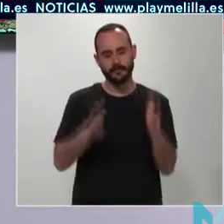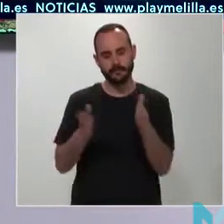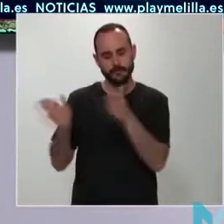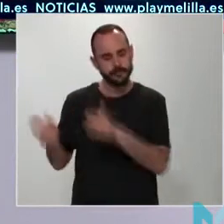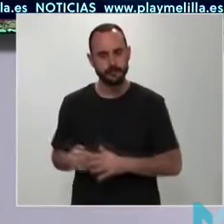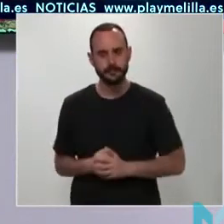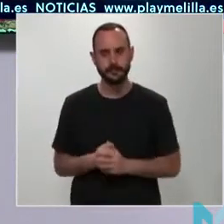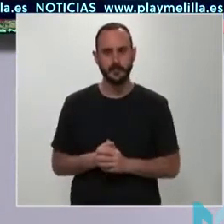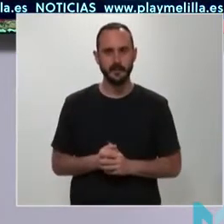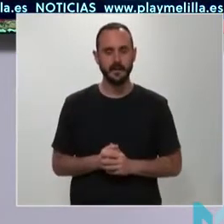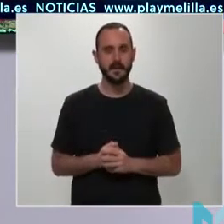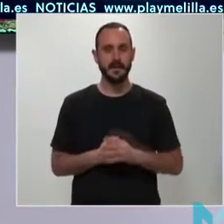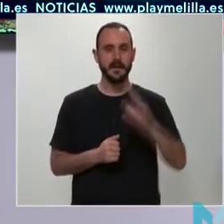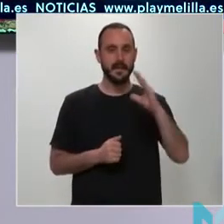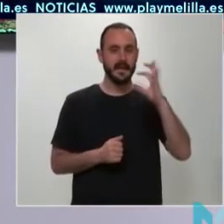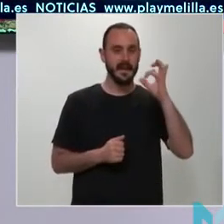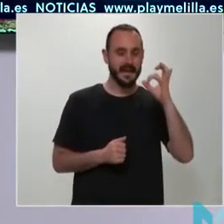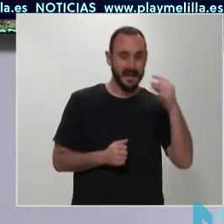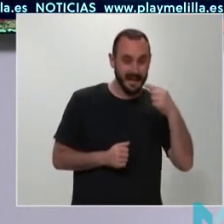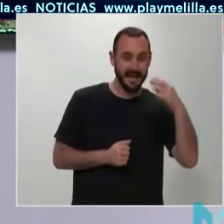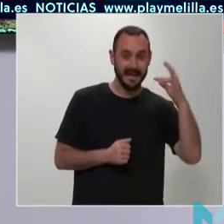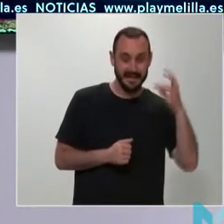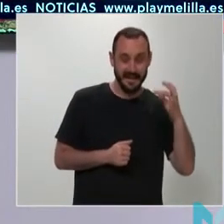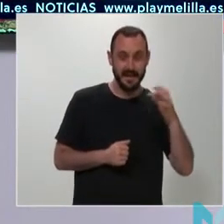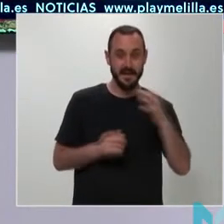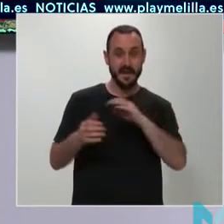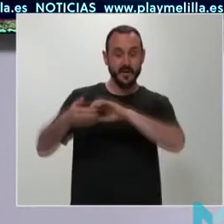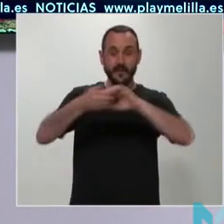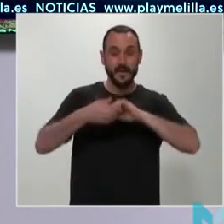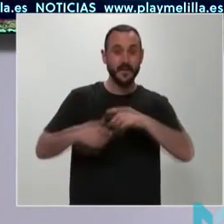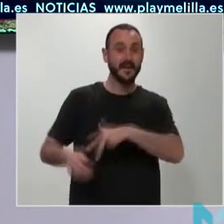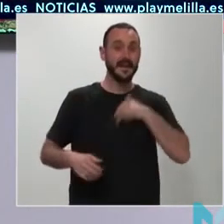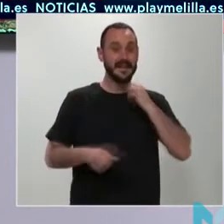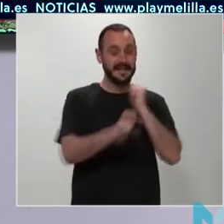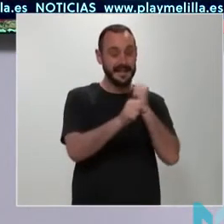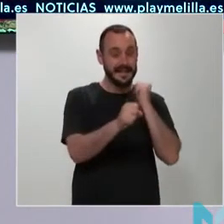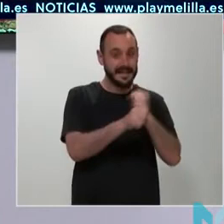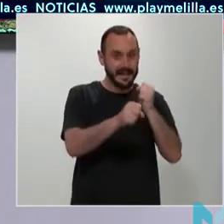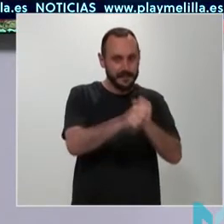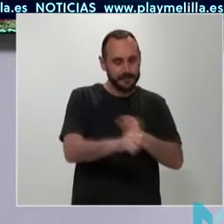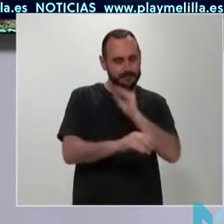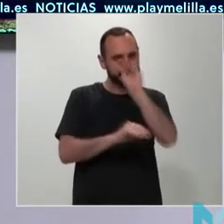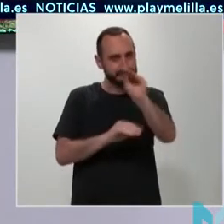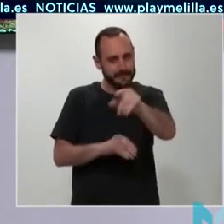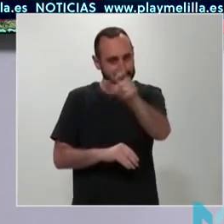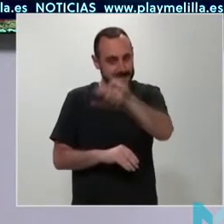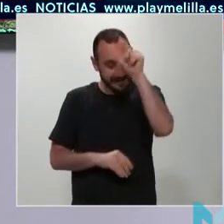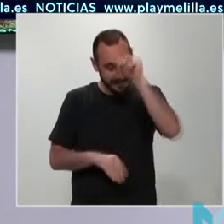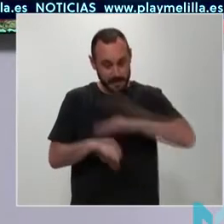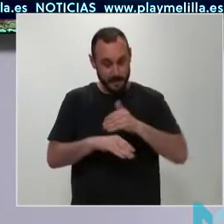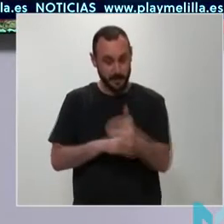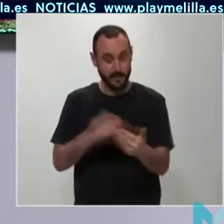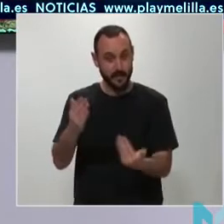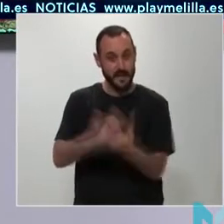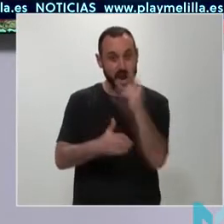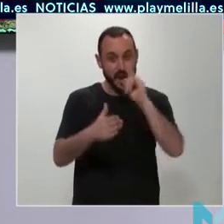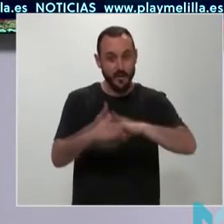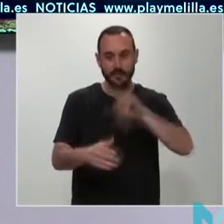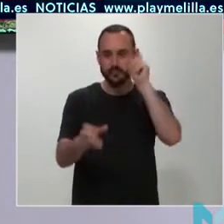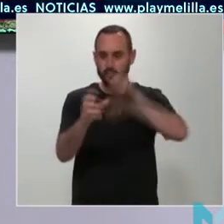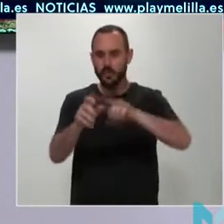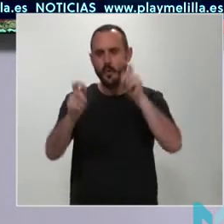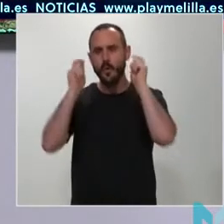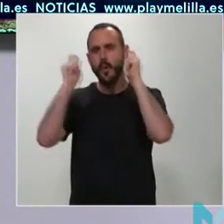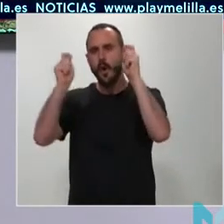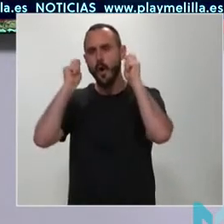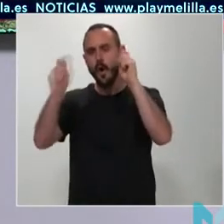La CGT, la Confederación General del Trabajo, ha hecho un llamamiento a los melillenses para que el próximo lunes se sumen a la huelga